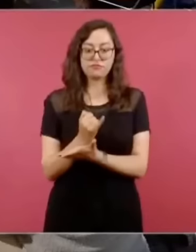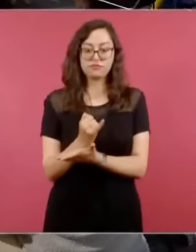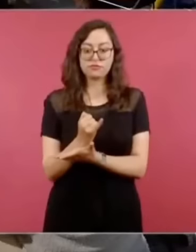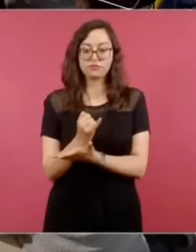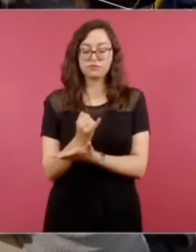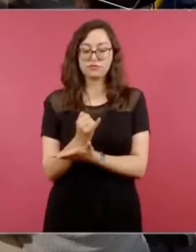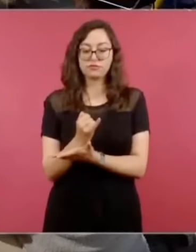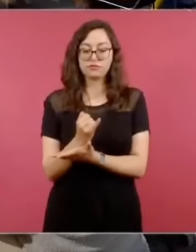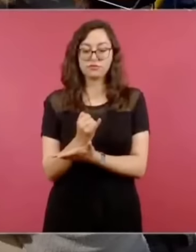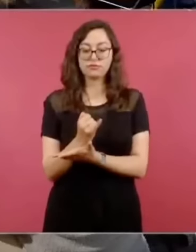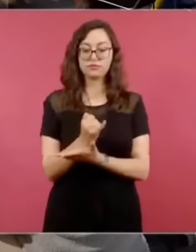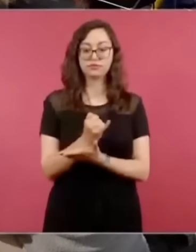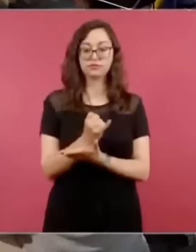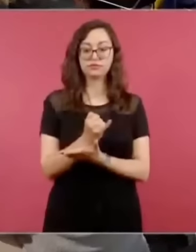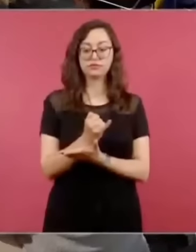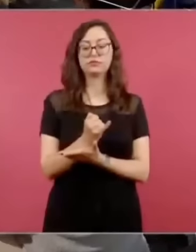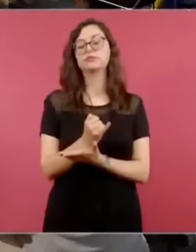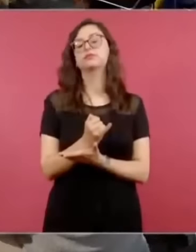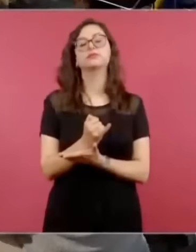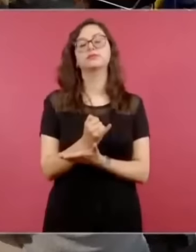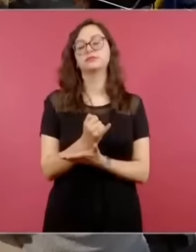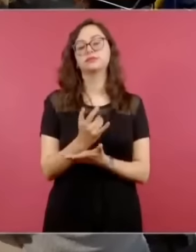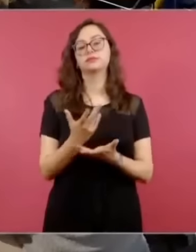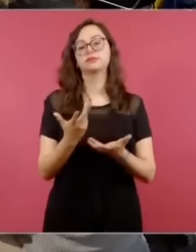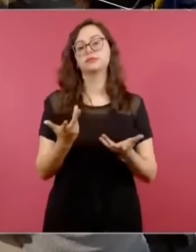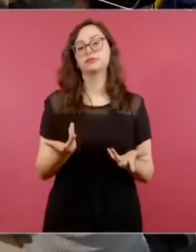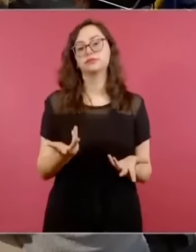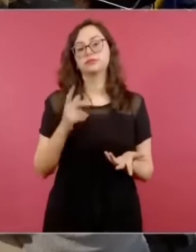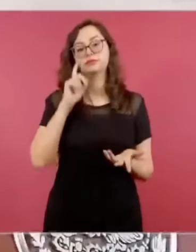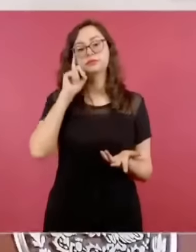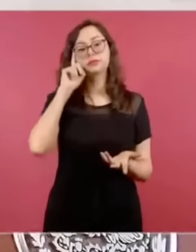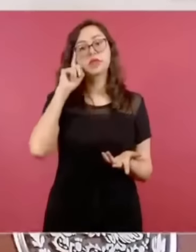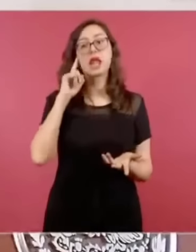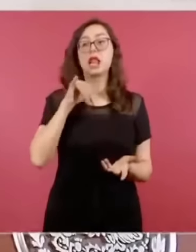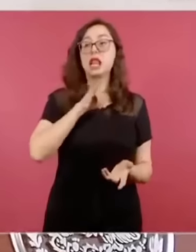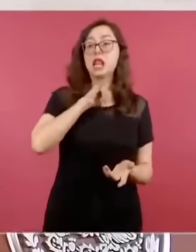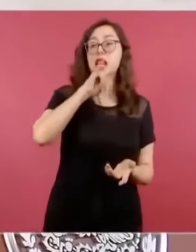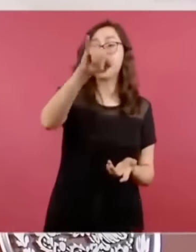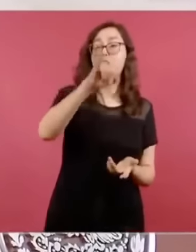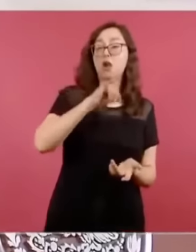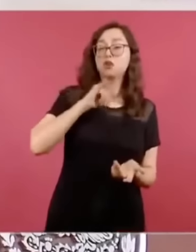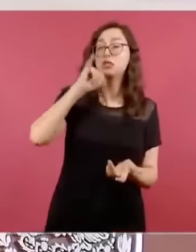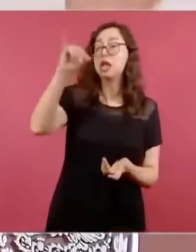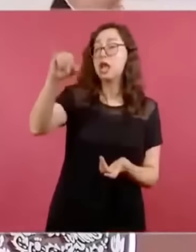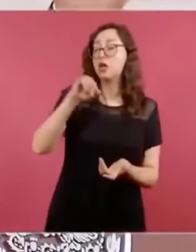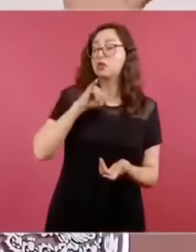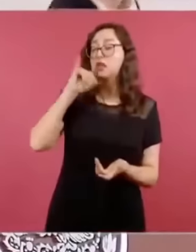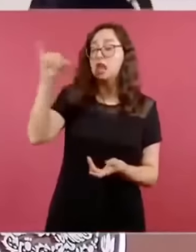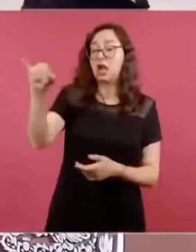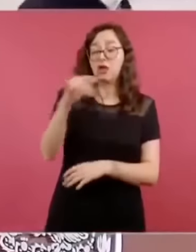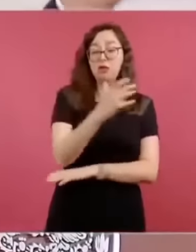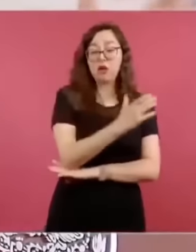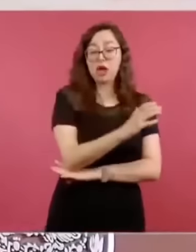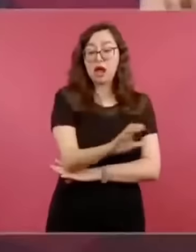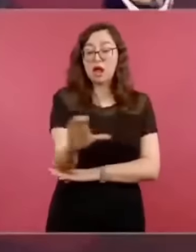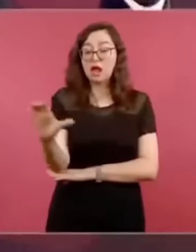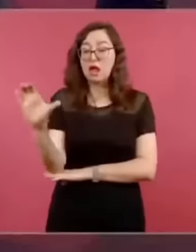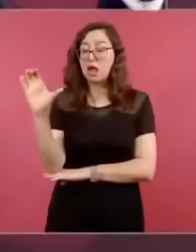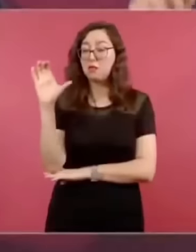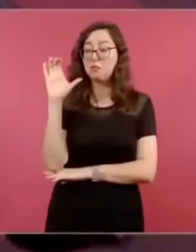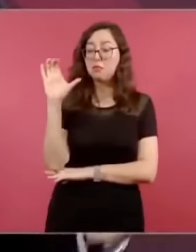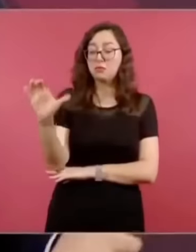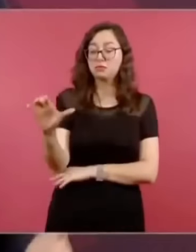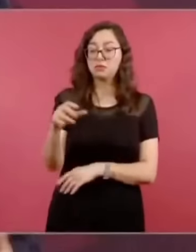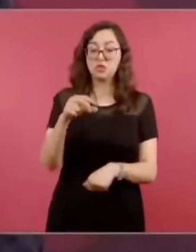trabajar en hospitales rurales, porque es muy difícil que un